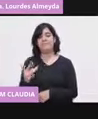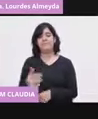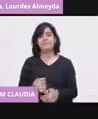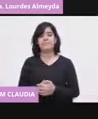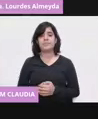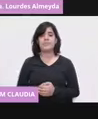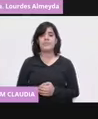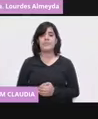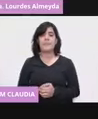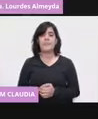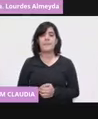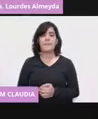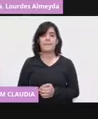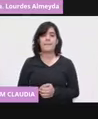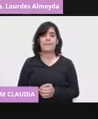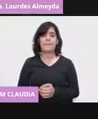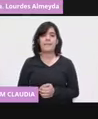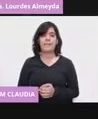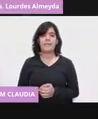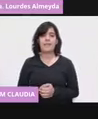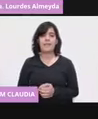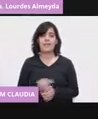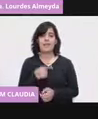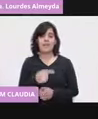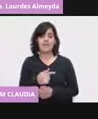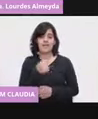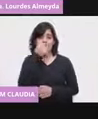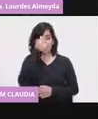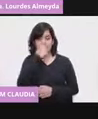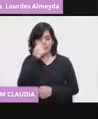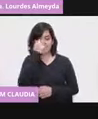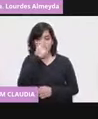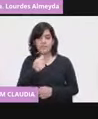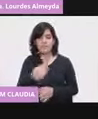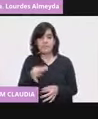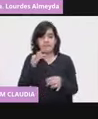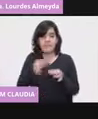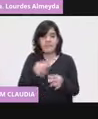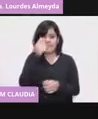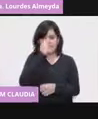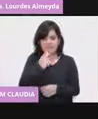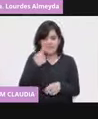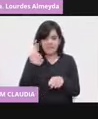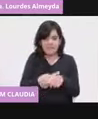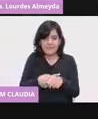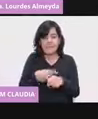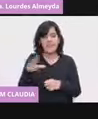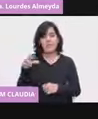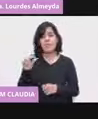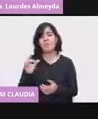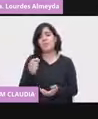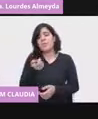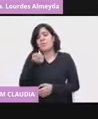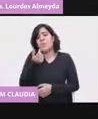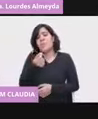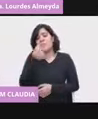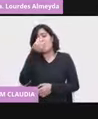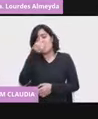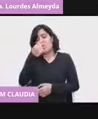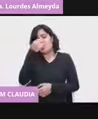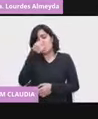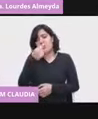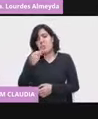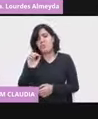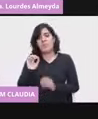va a dar un síndrome pseudogripal. Esto no es gripe. Esto puede ser un poco de moco y un poco de tos, nada